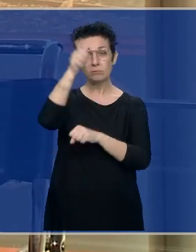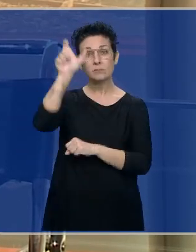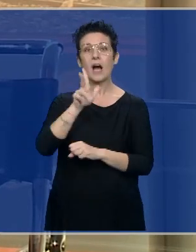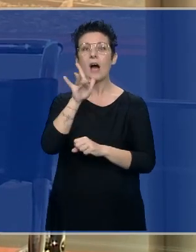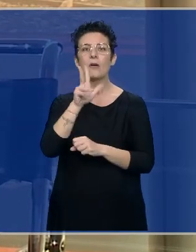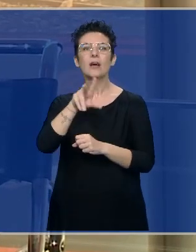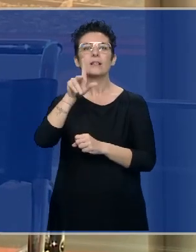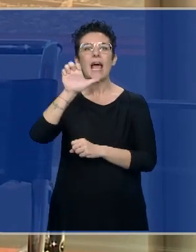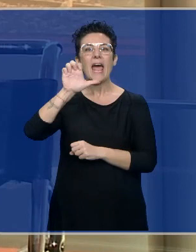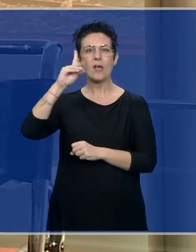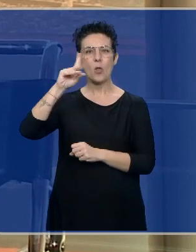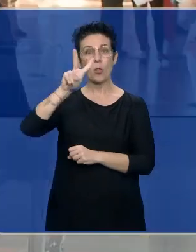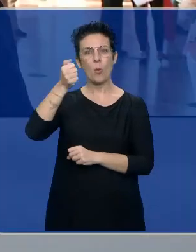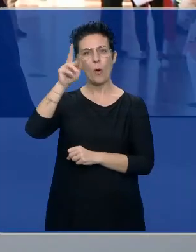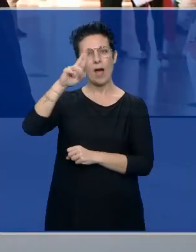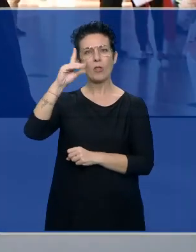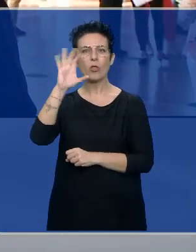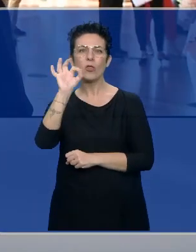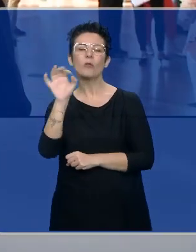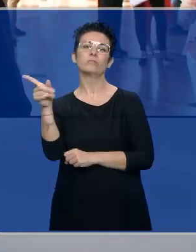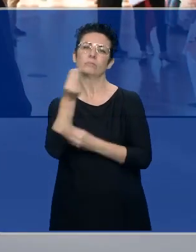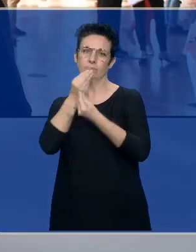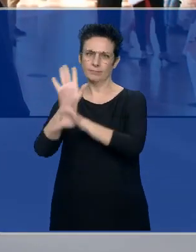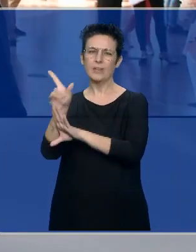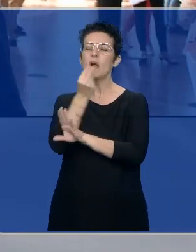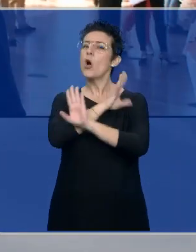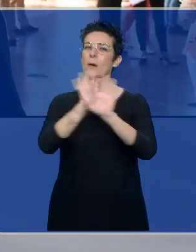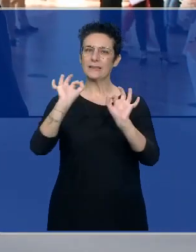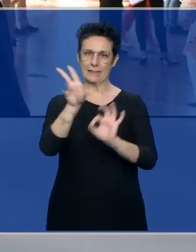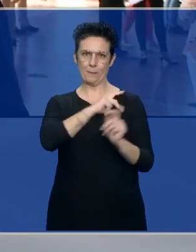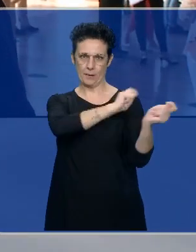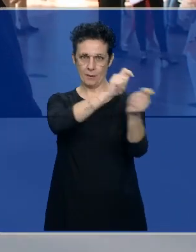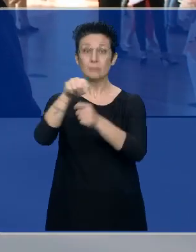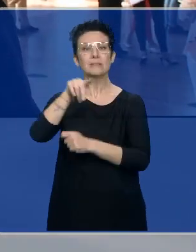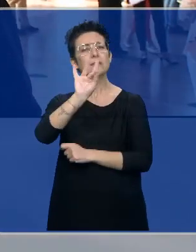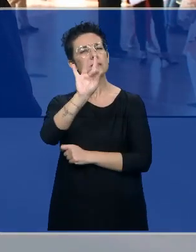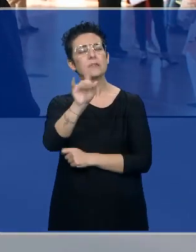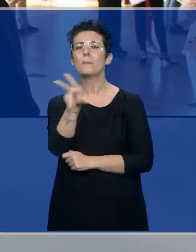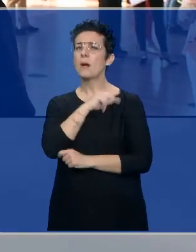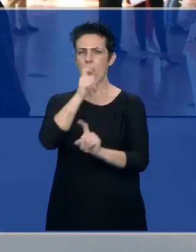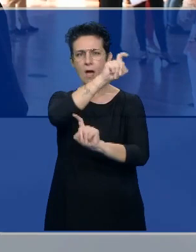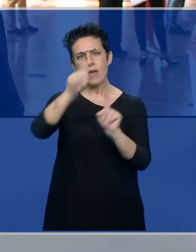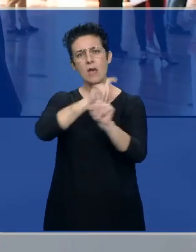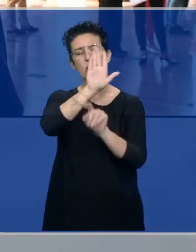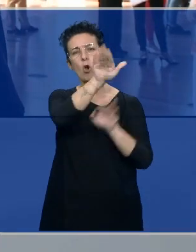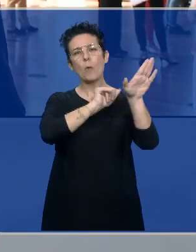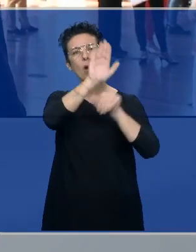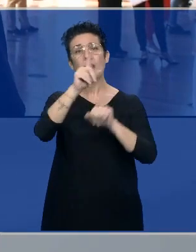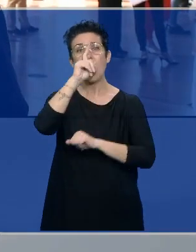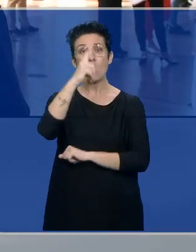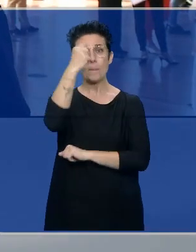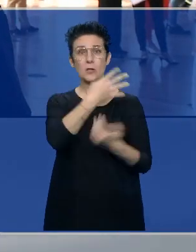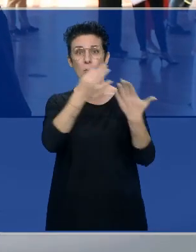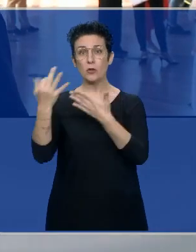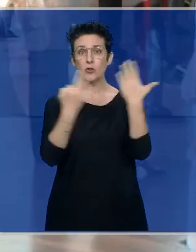de los mejores en diferentes ámbitos. ¿Qué tal, Pilar? Buenos días. Son unos premios que se convocan anualmente desde 1984.